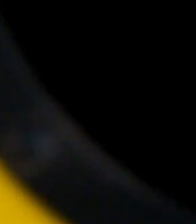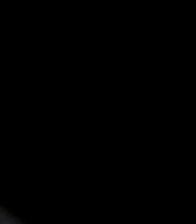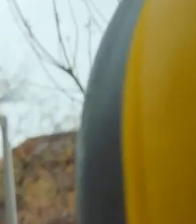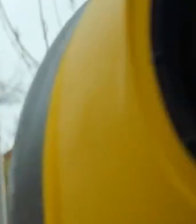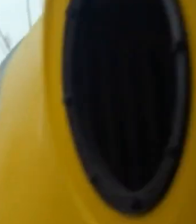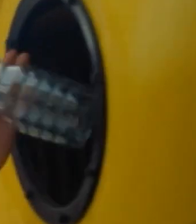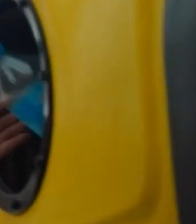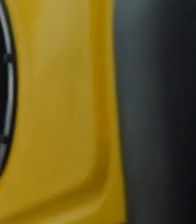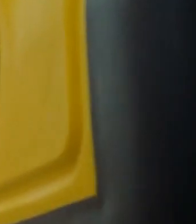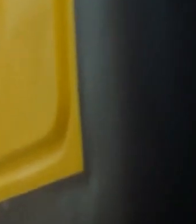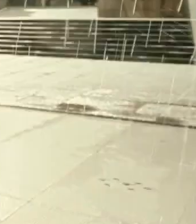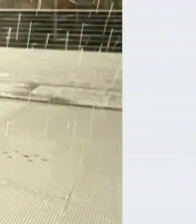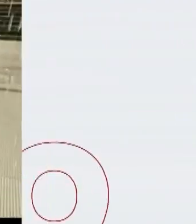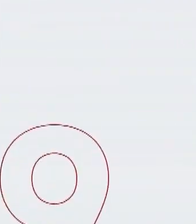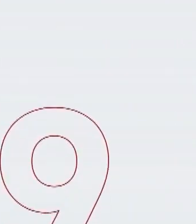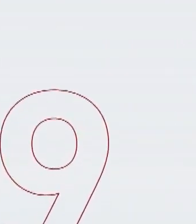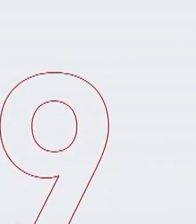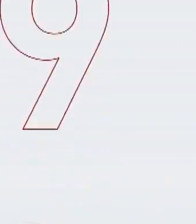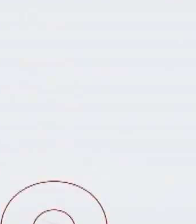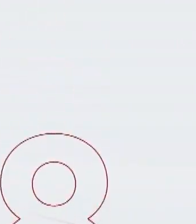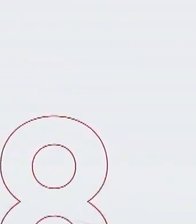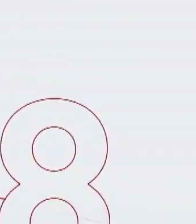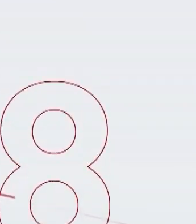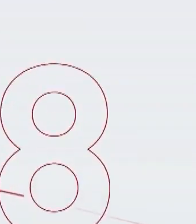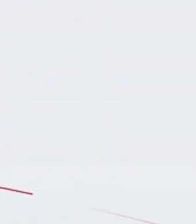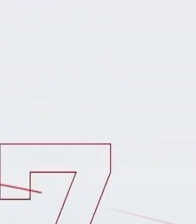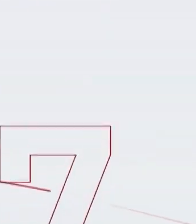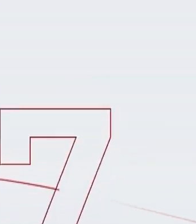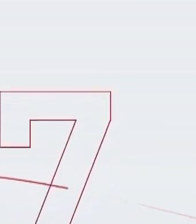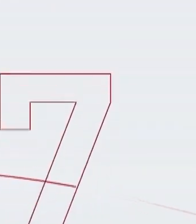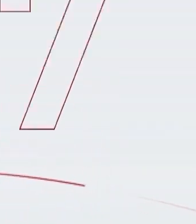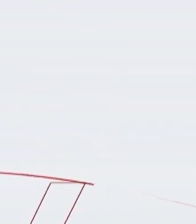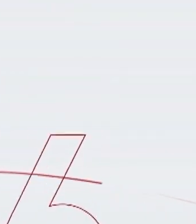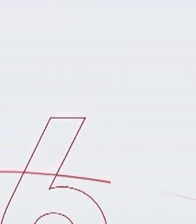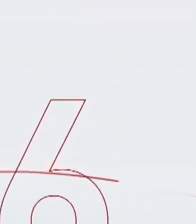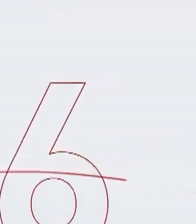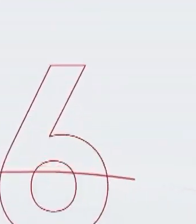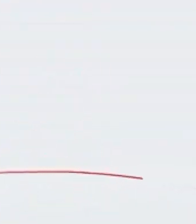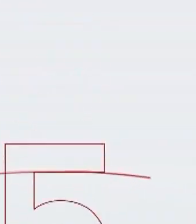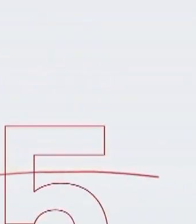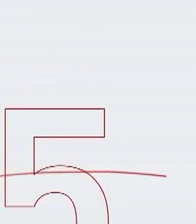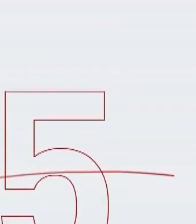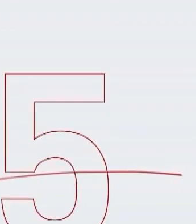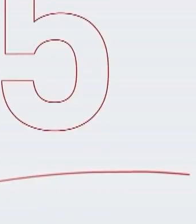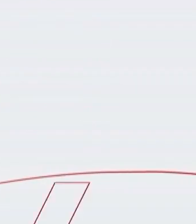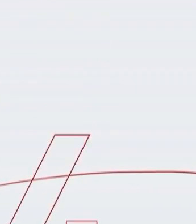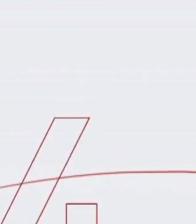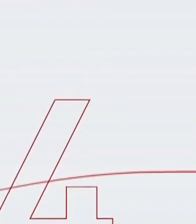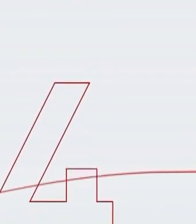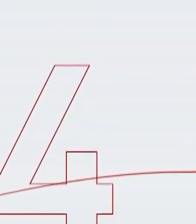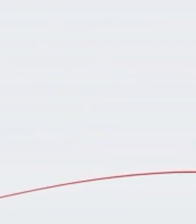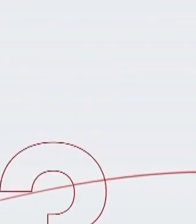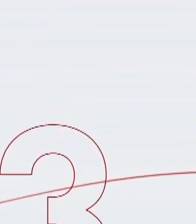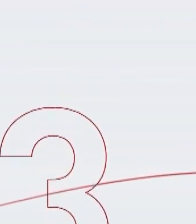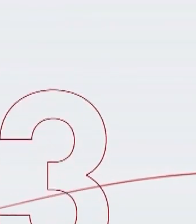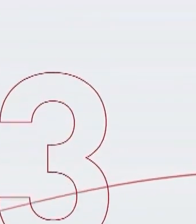está muy llena de vida, de muchas vidas. El agua no nos hace falta solo para sobrevivir, nos hace falta para vivir muy fuerte. Bezoya, agua